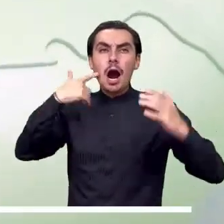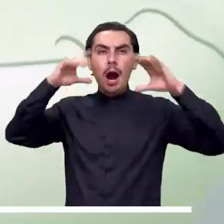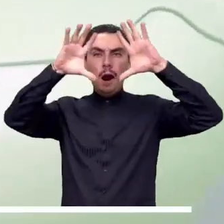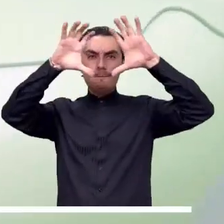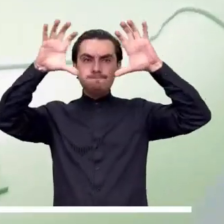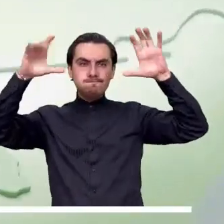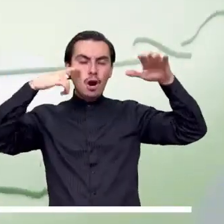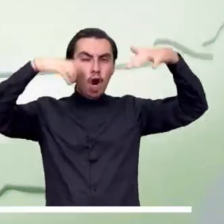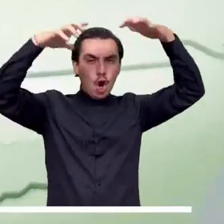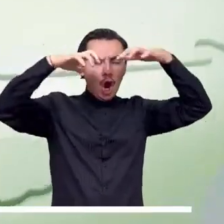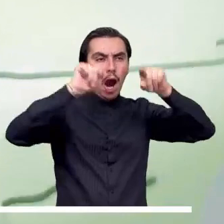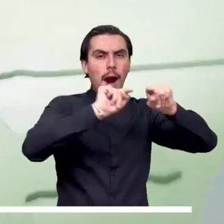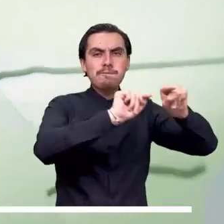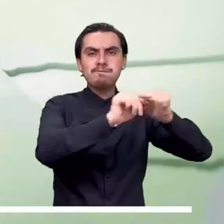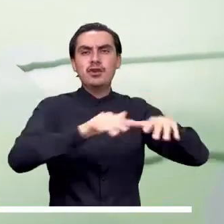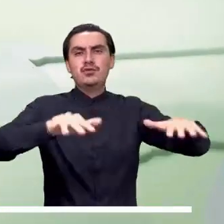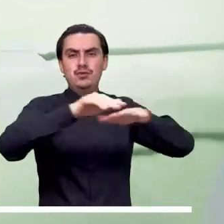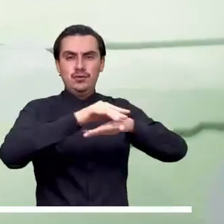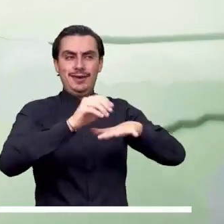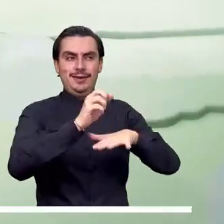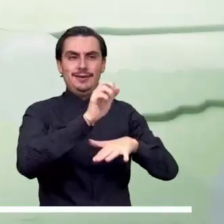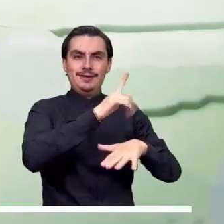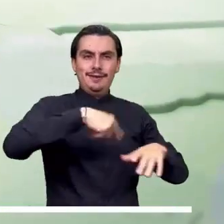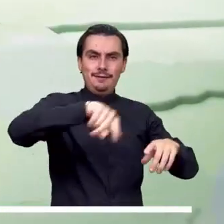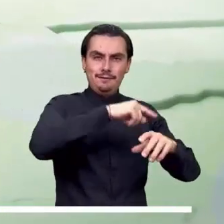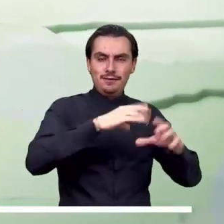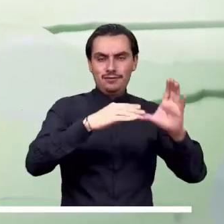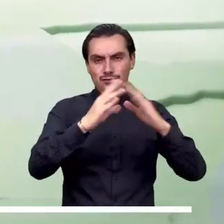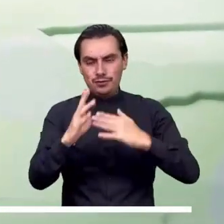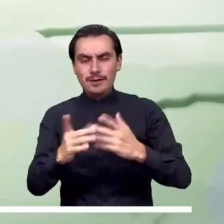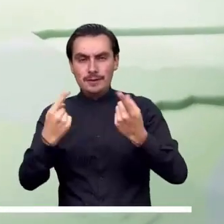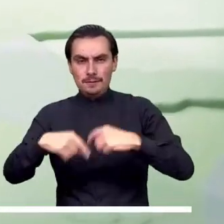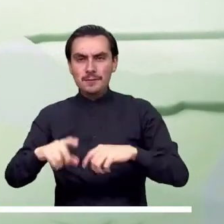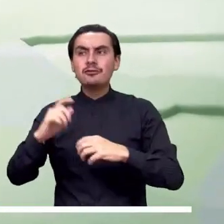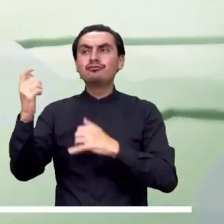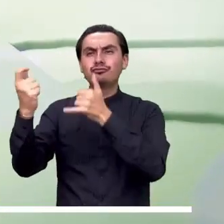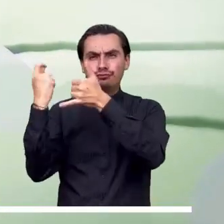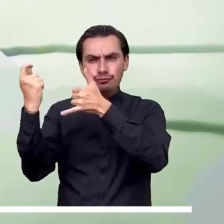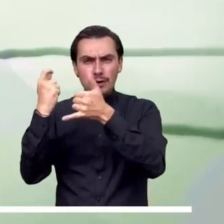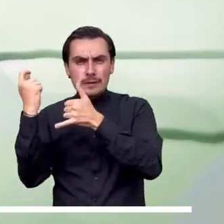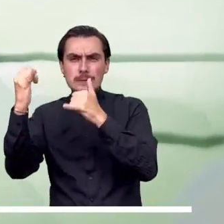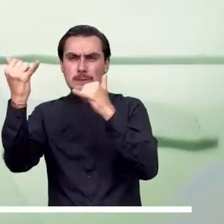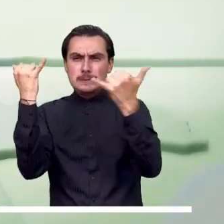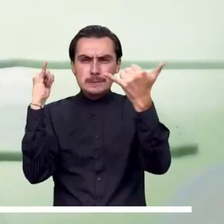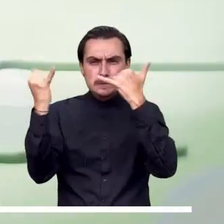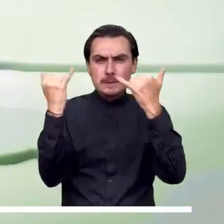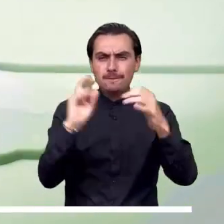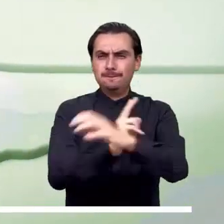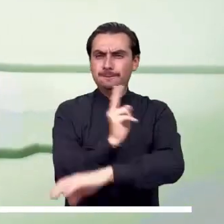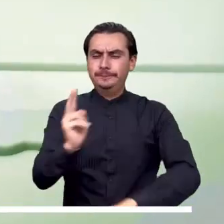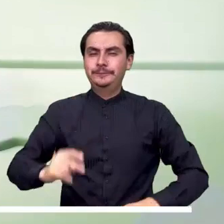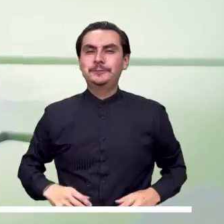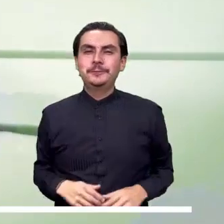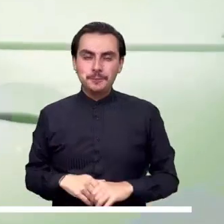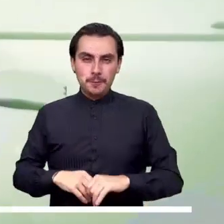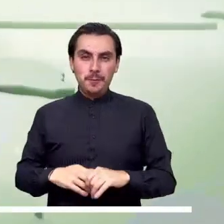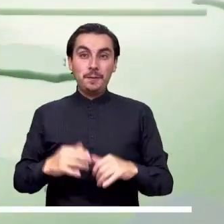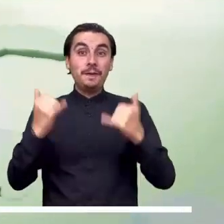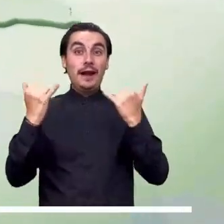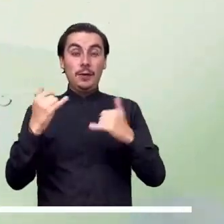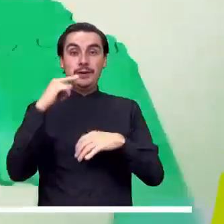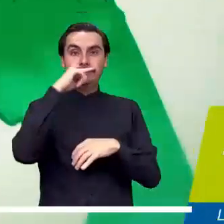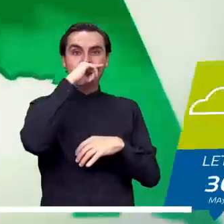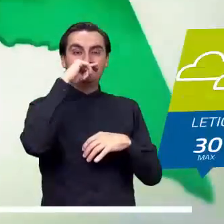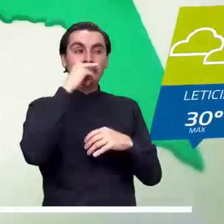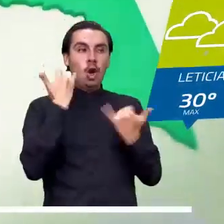Condiciones nubosas con precipitaciones en sectores del este y oeste de Arauca, este de Casanares, centro de Meta y Bichada.